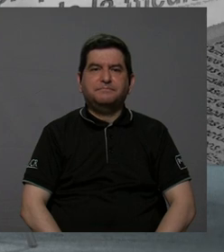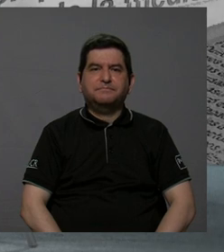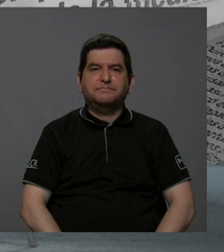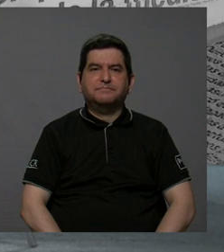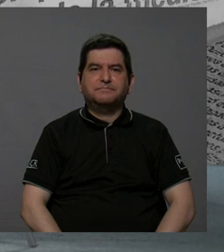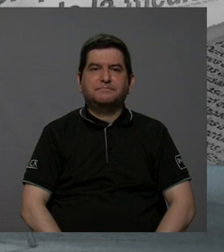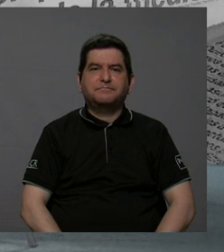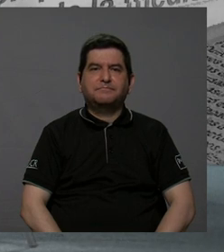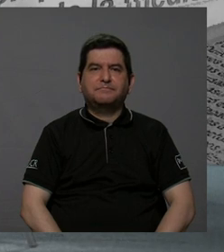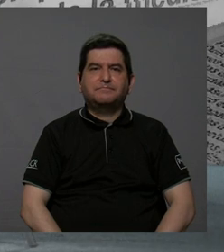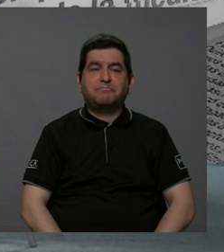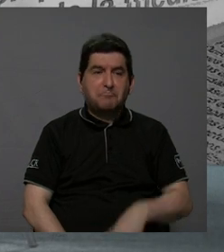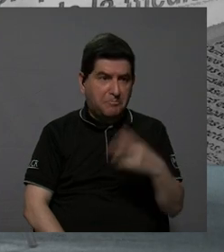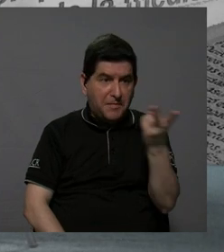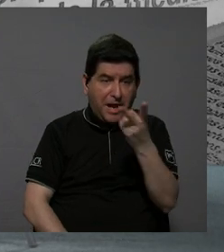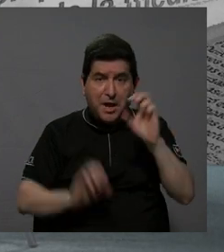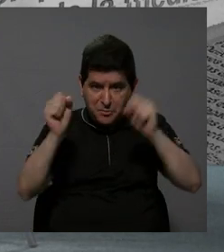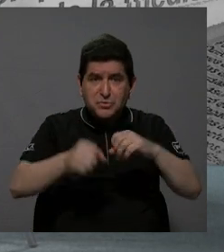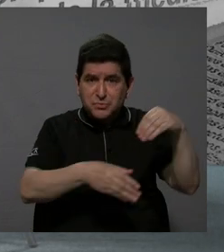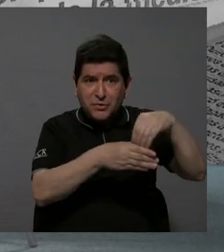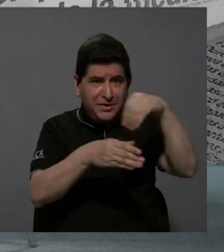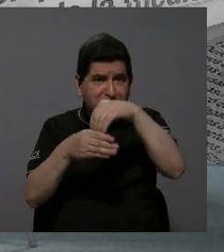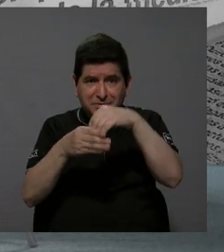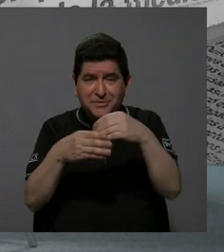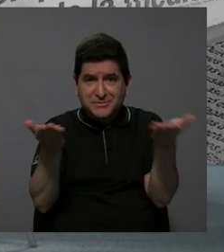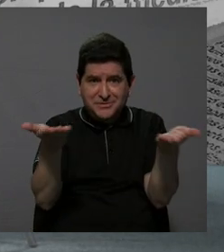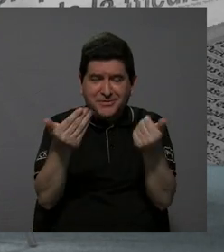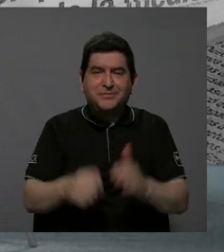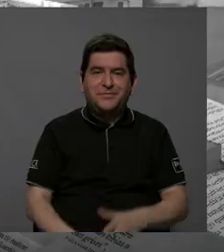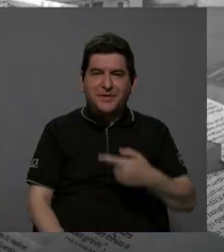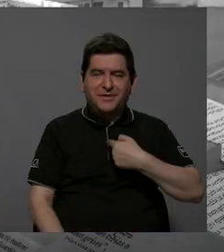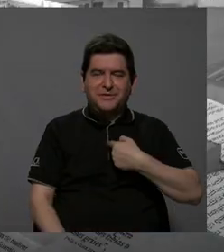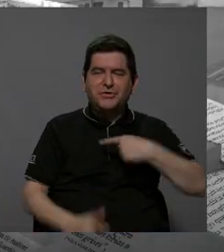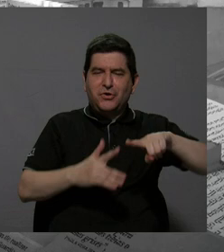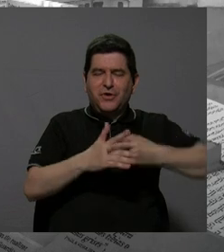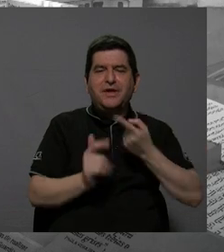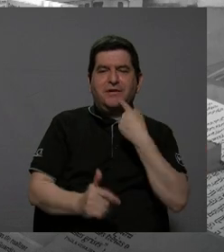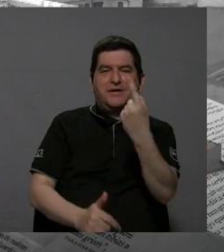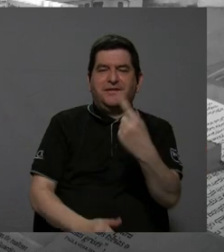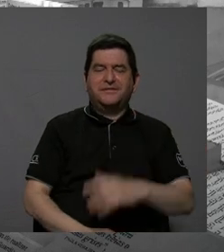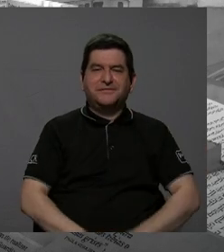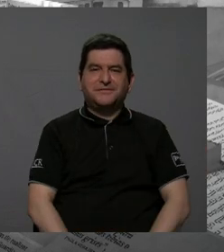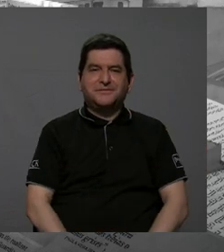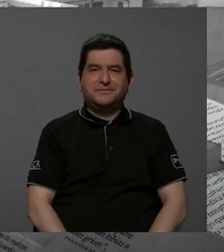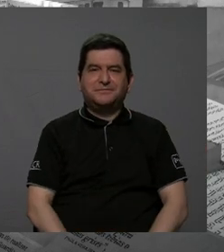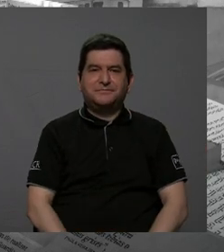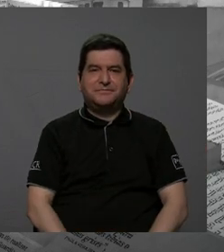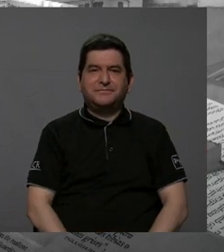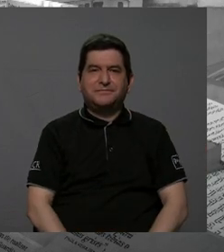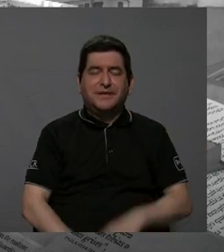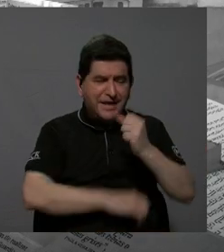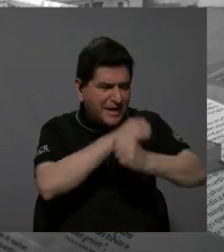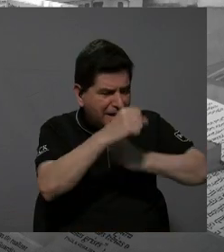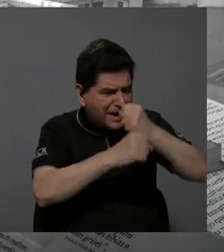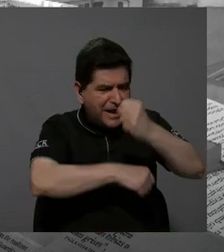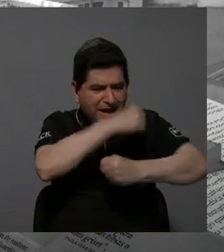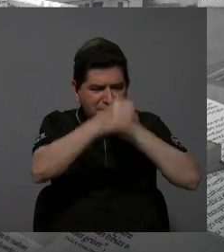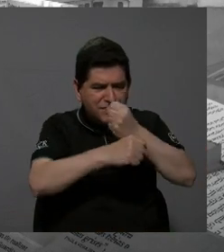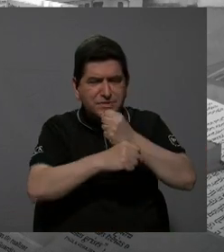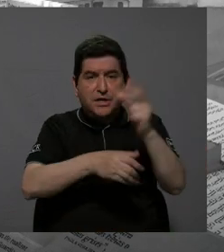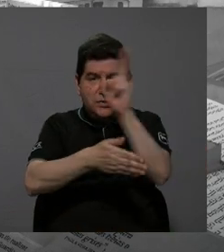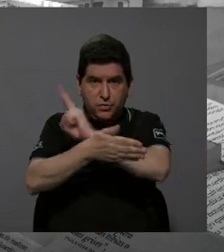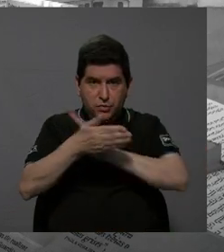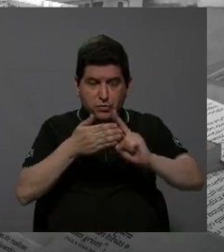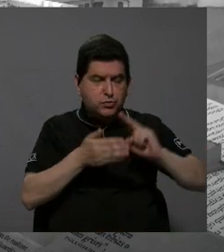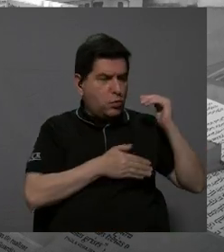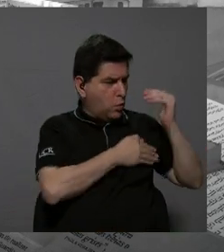Los dos pueden hacer sus aportes, por favor. Voy a empezar diciendo que efectivamente a lo largo de los años la academia también ha